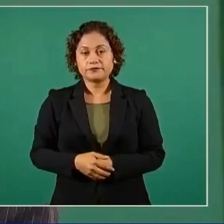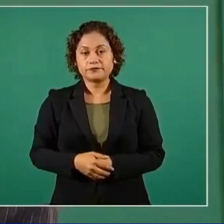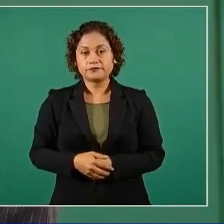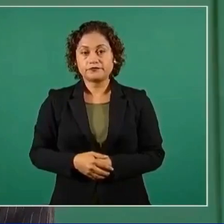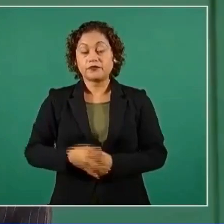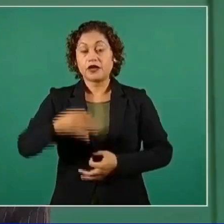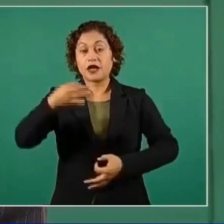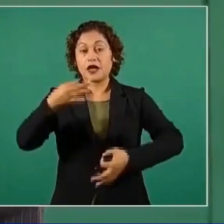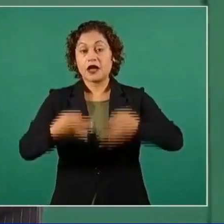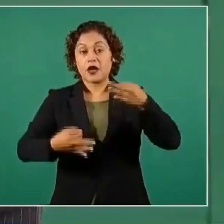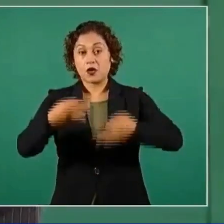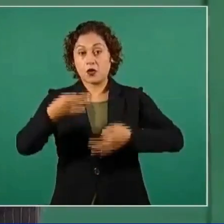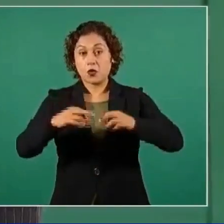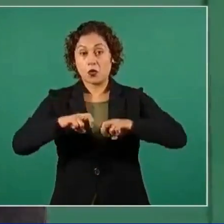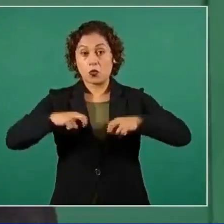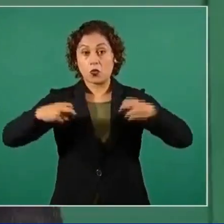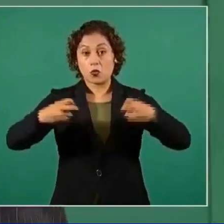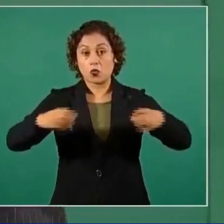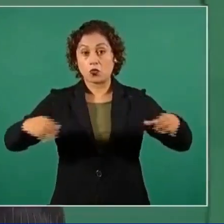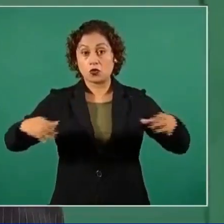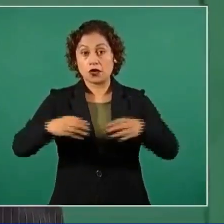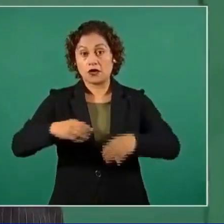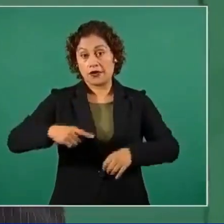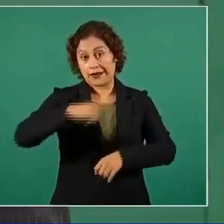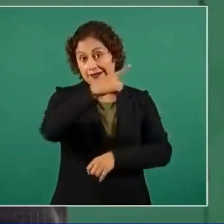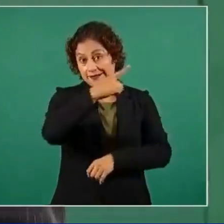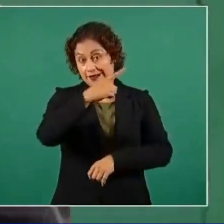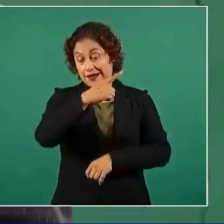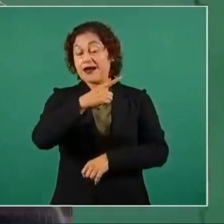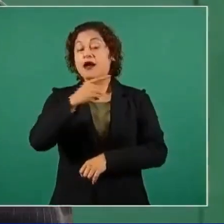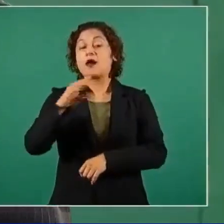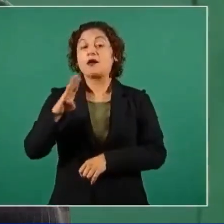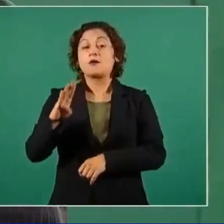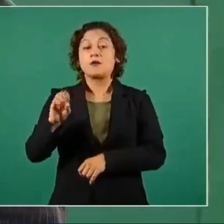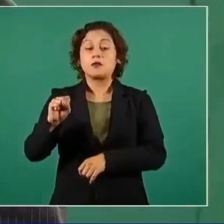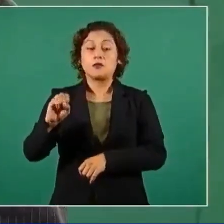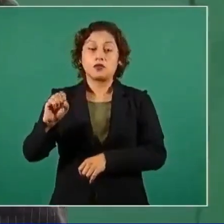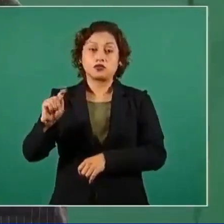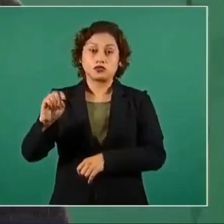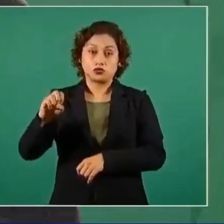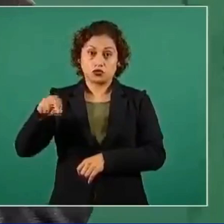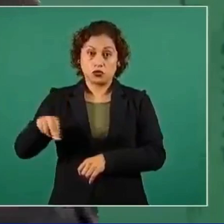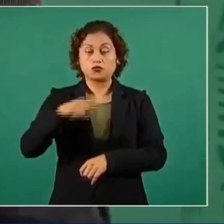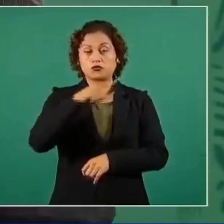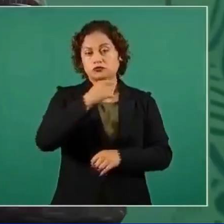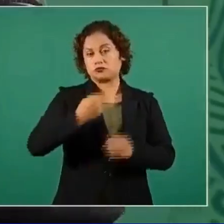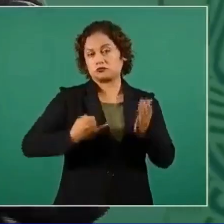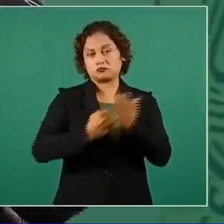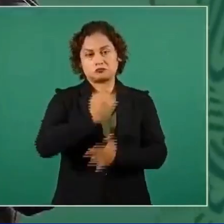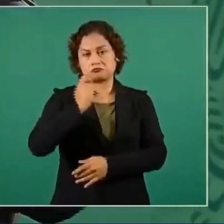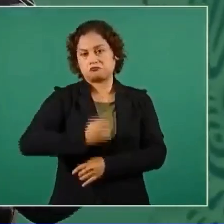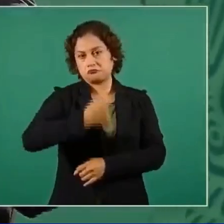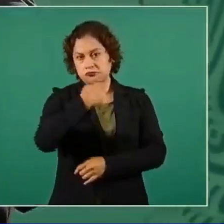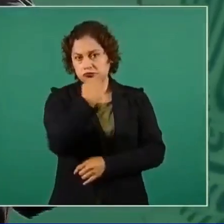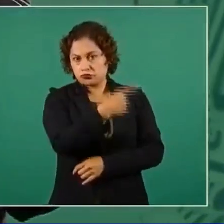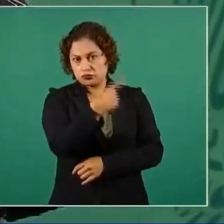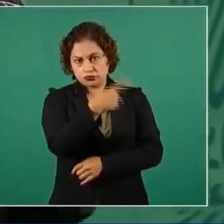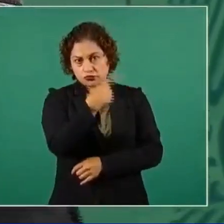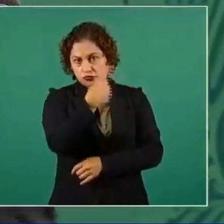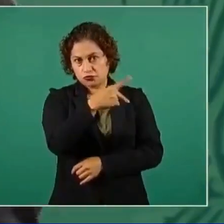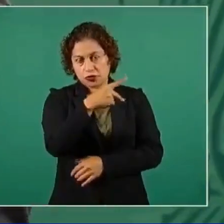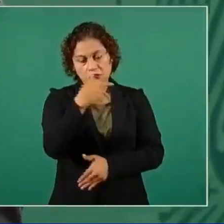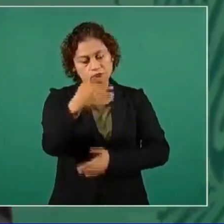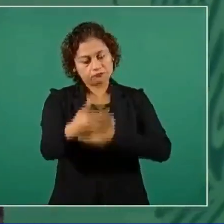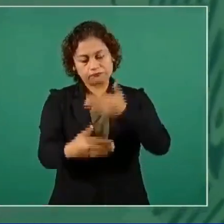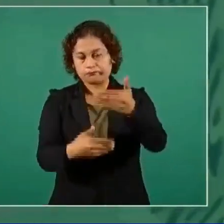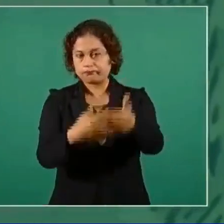Boston que va a atender este asunto va a resolver. No es algo que